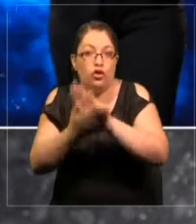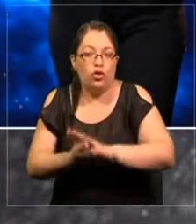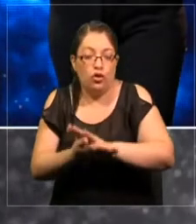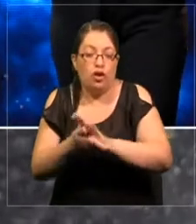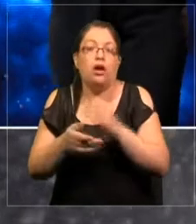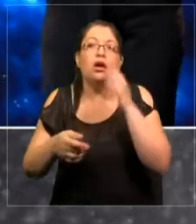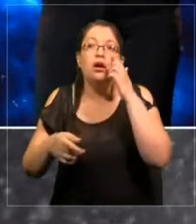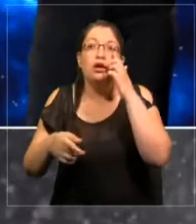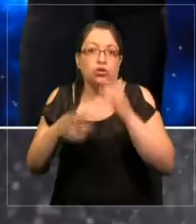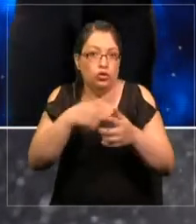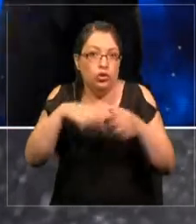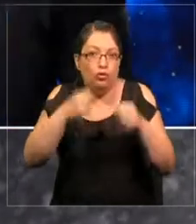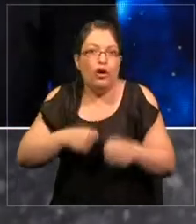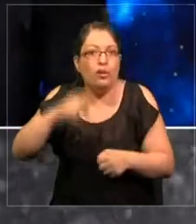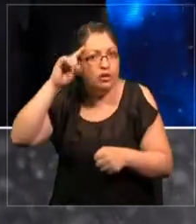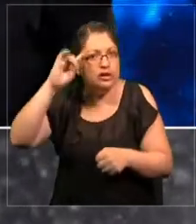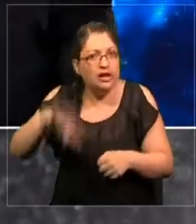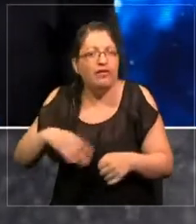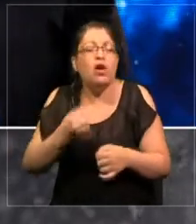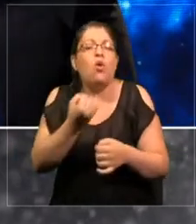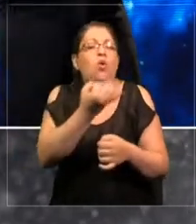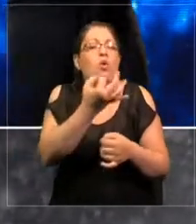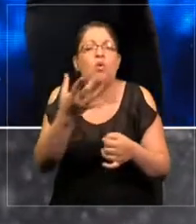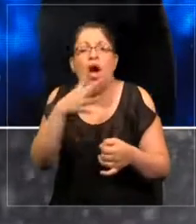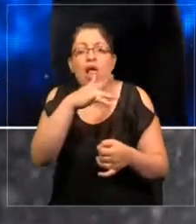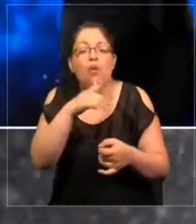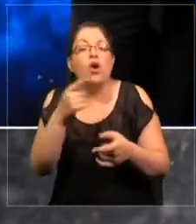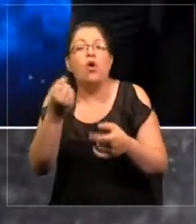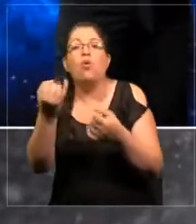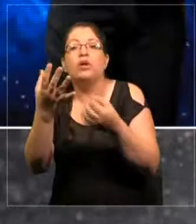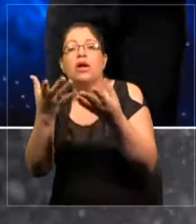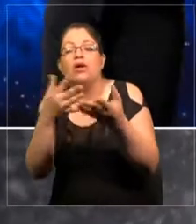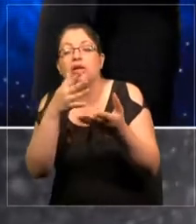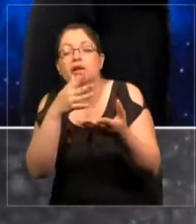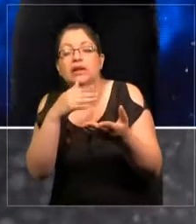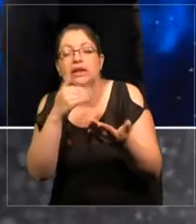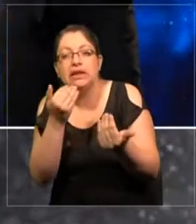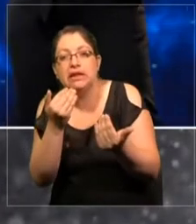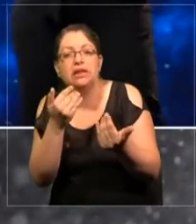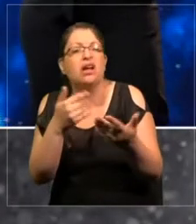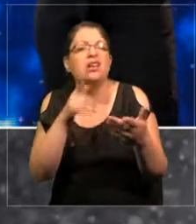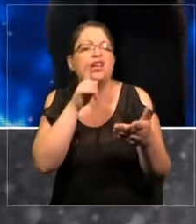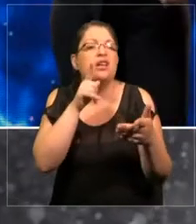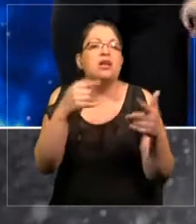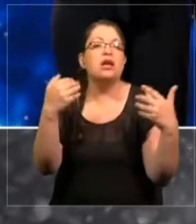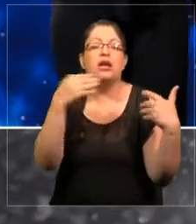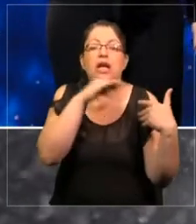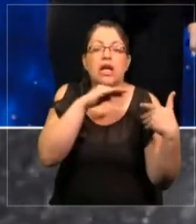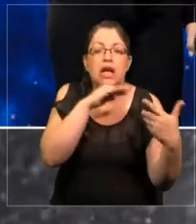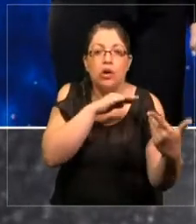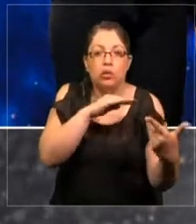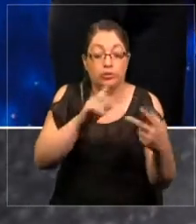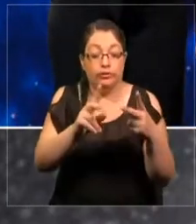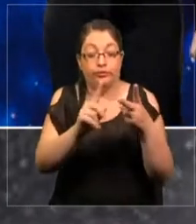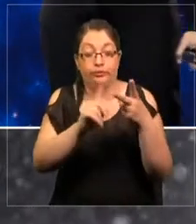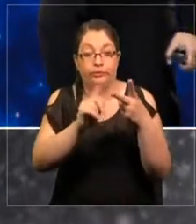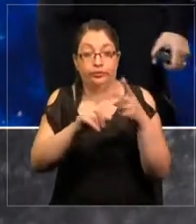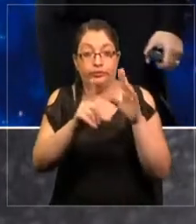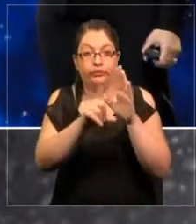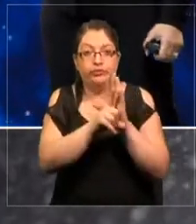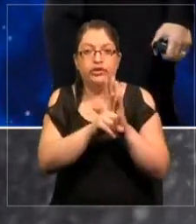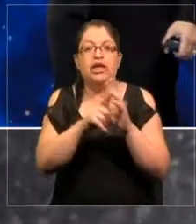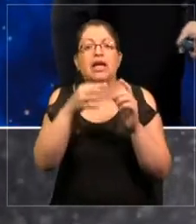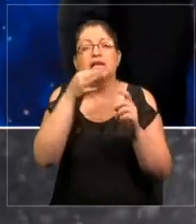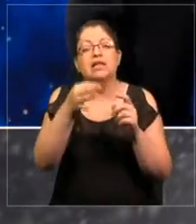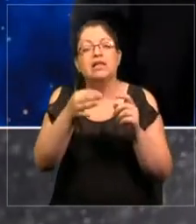podemos saber cuánta agua o cuál es la demanda del agua y hacia dónde va. La segunda ley es la ley